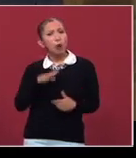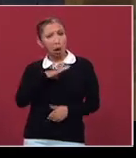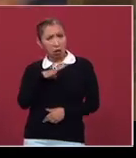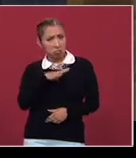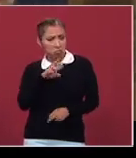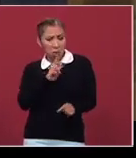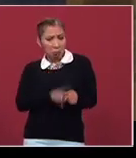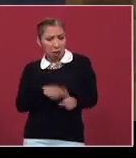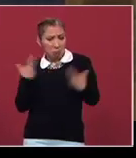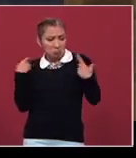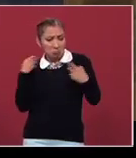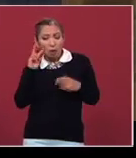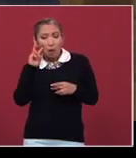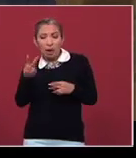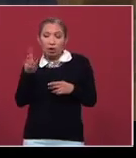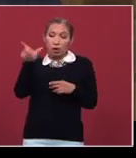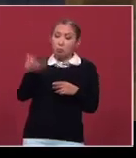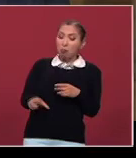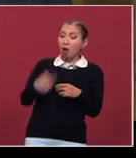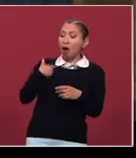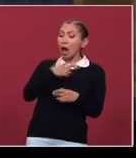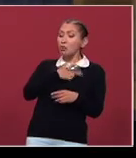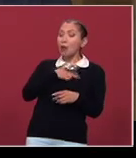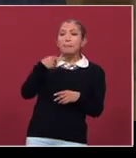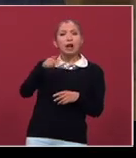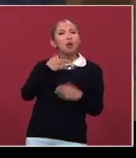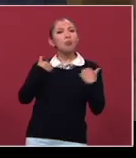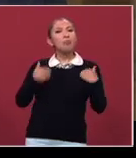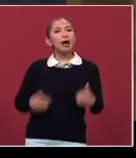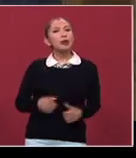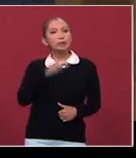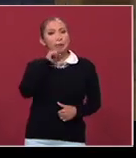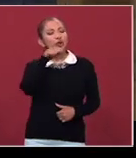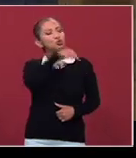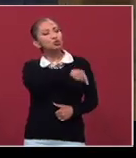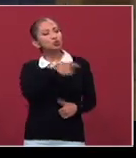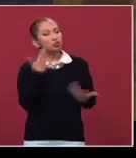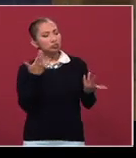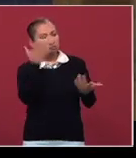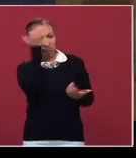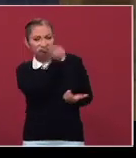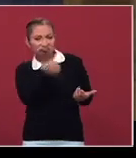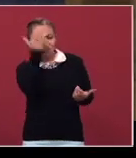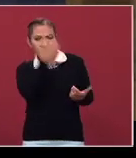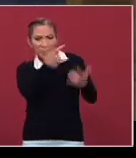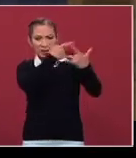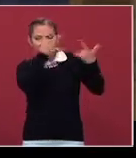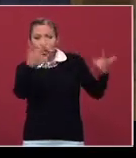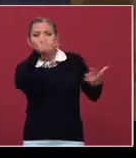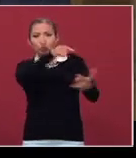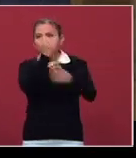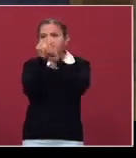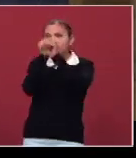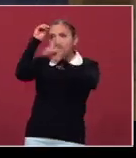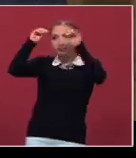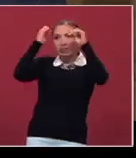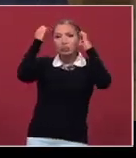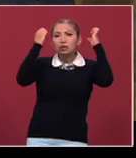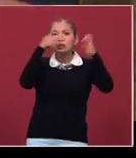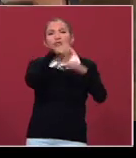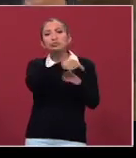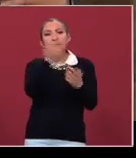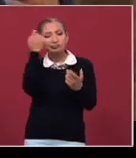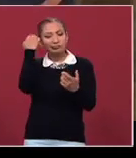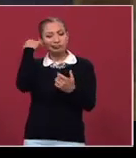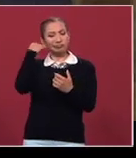a quien no podemos verlo solo de una manera. Pero me gustaría saber, tú como historiador, como curador de esta exposición, ¿cómo te